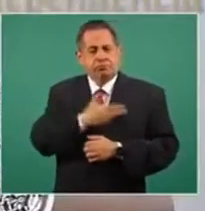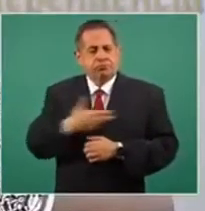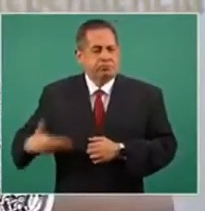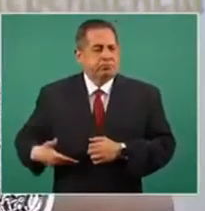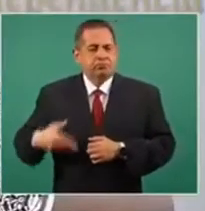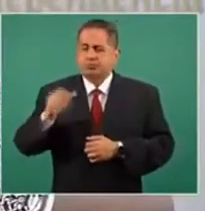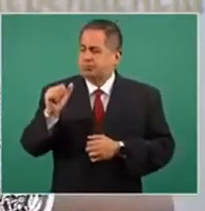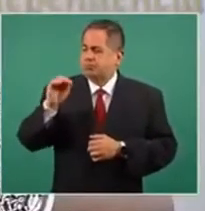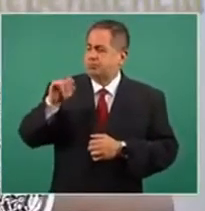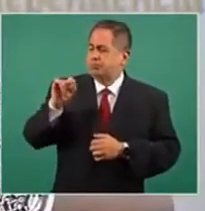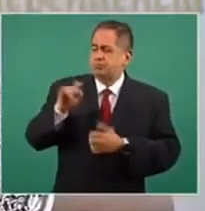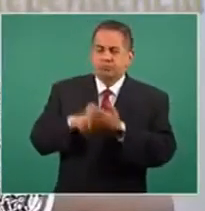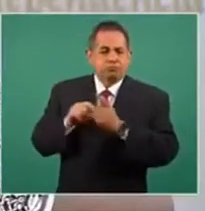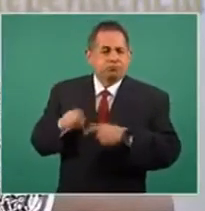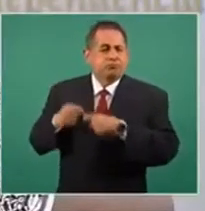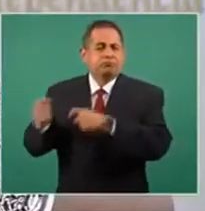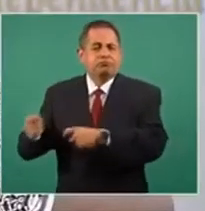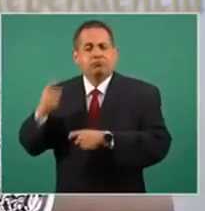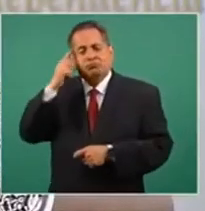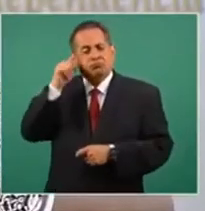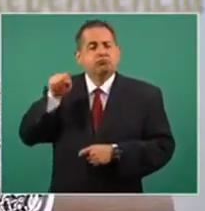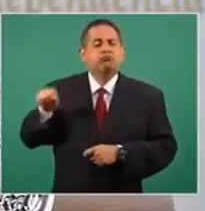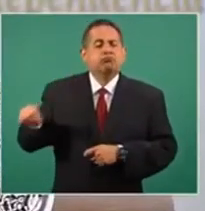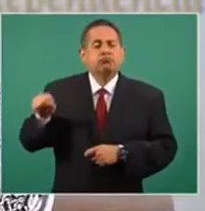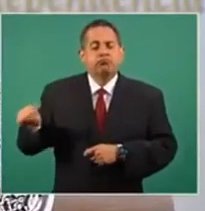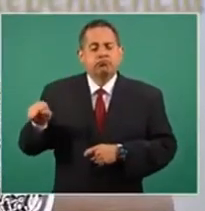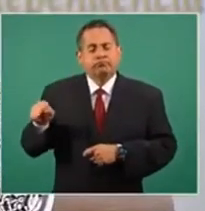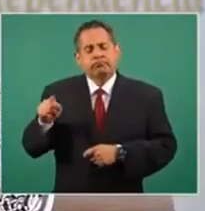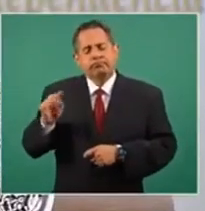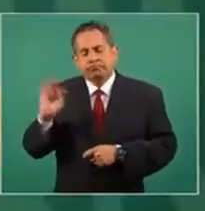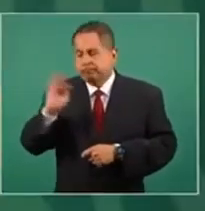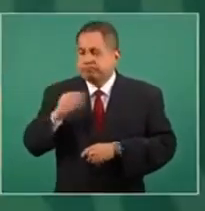en su enfermedad de COVID-19.